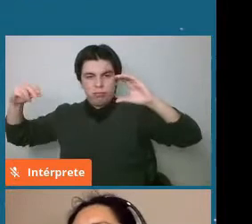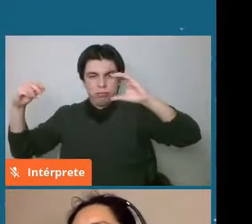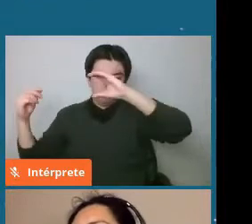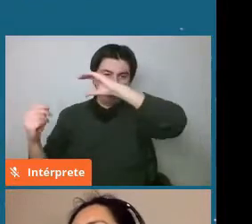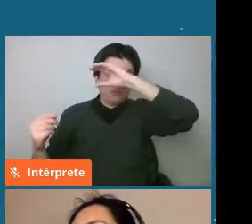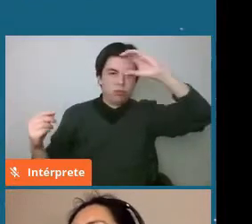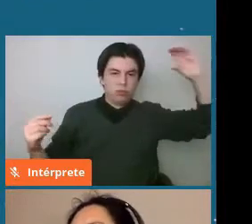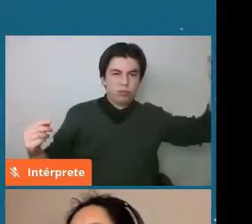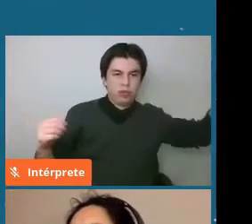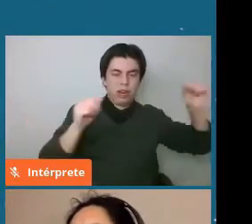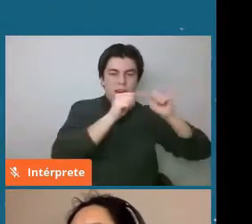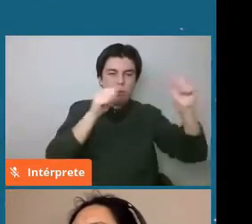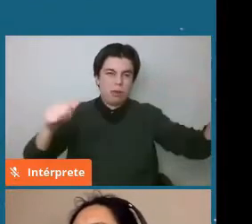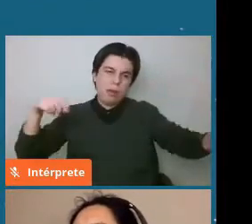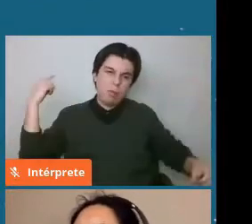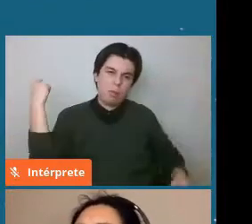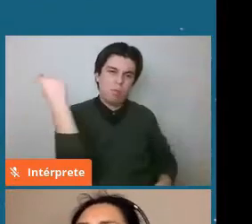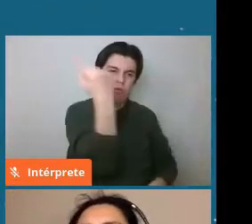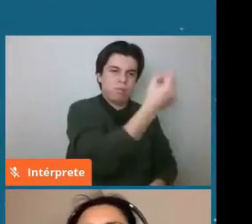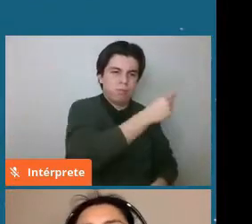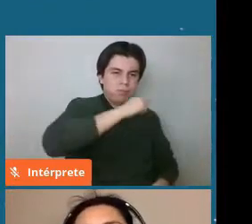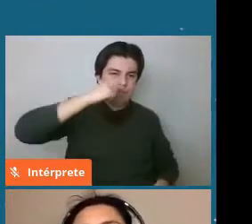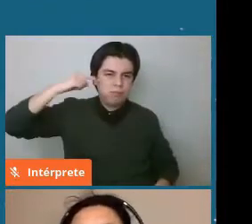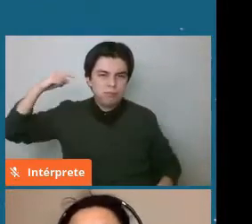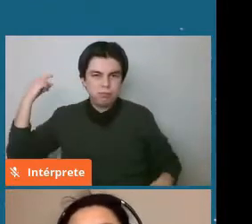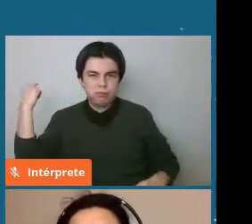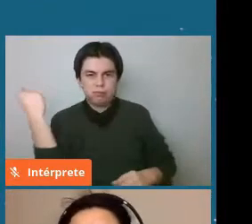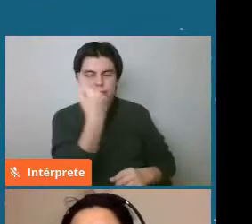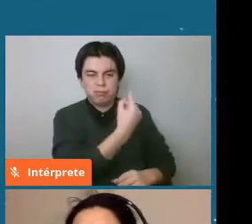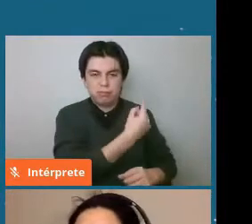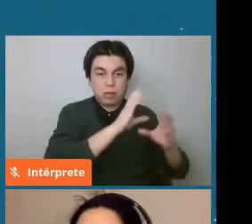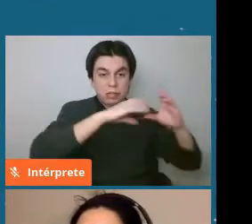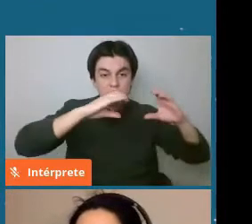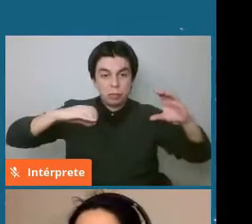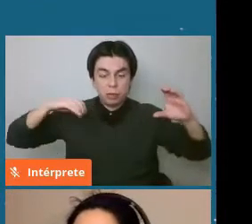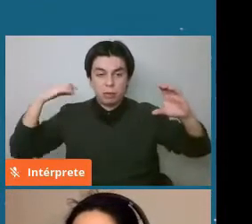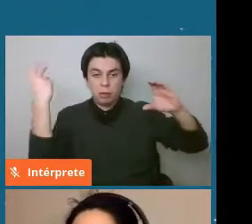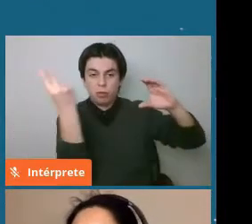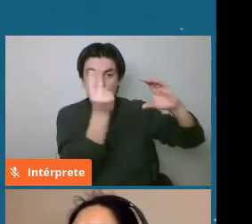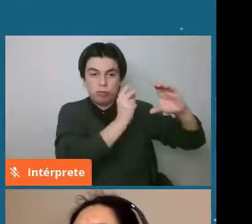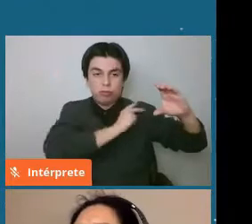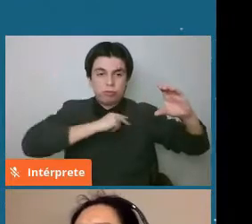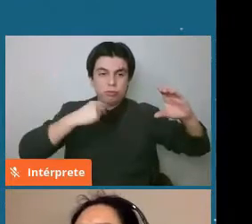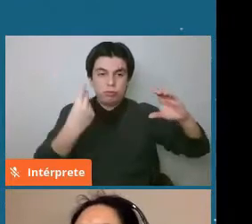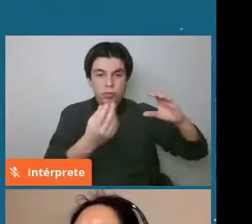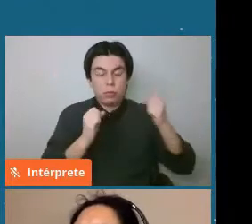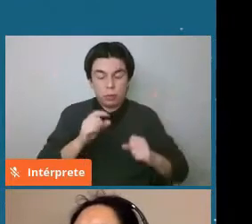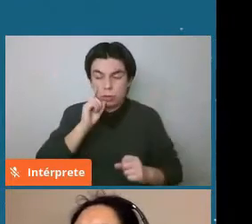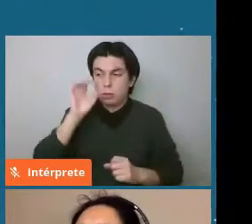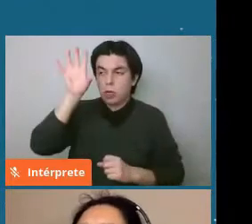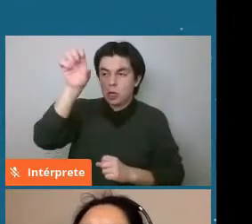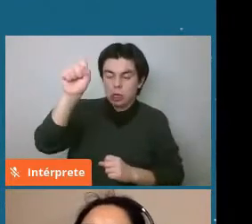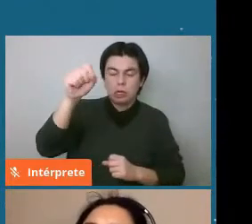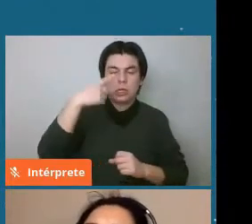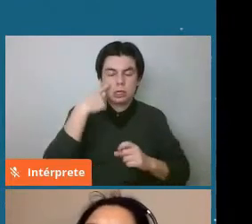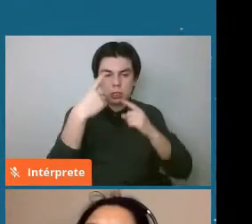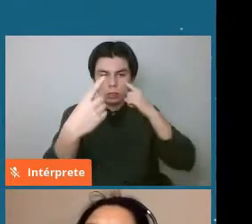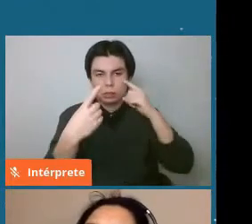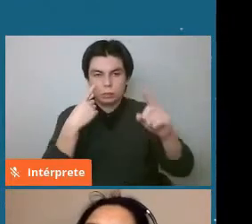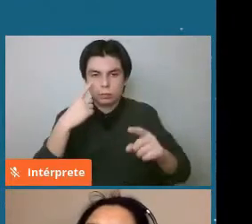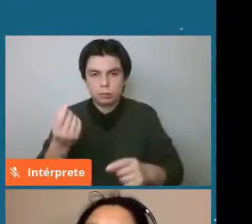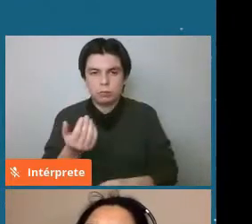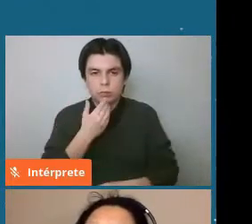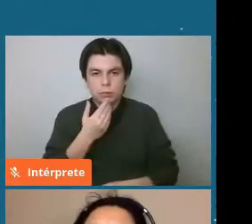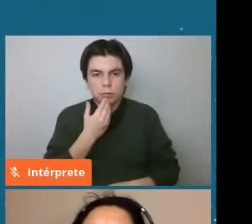distancias mucho mayores, que eventualmente también podemos encontrar a nuestro paso y que están